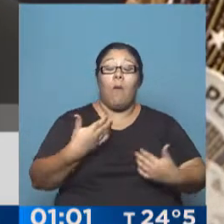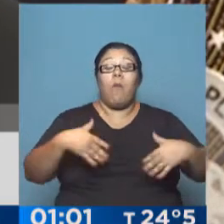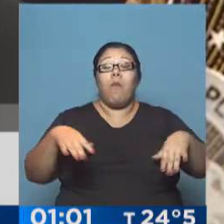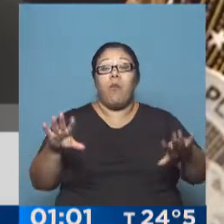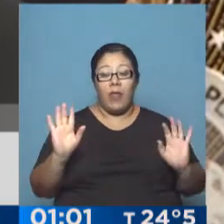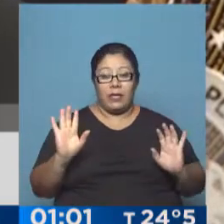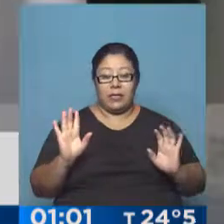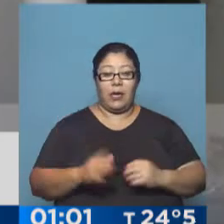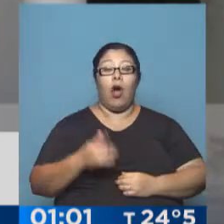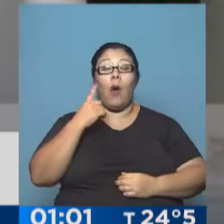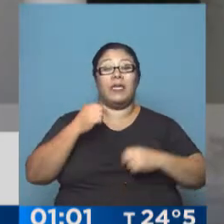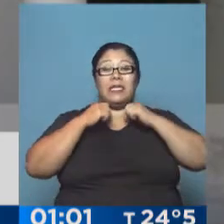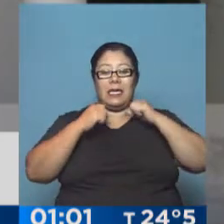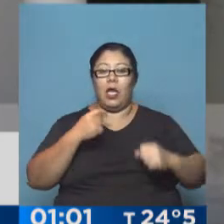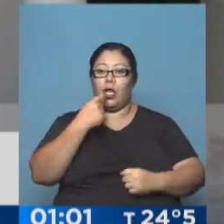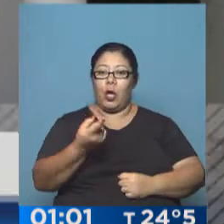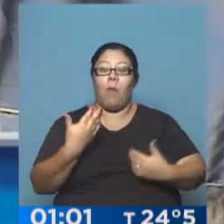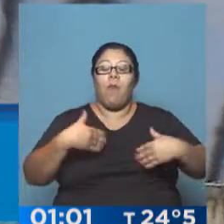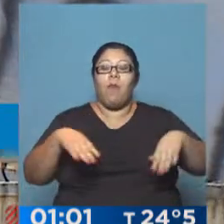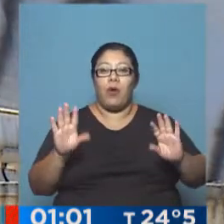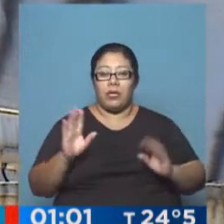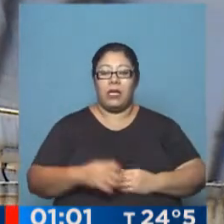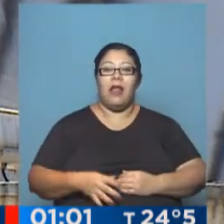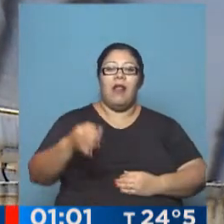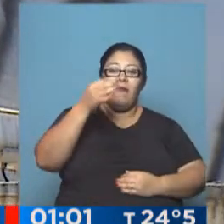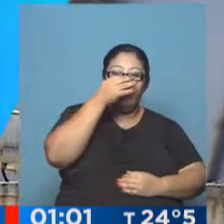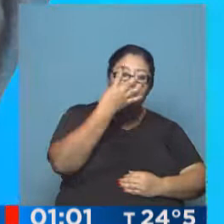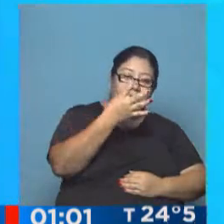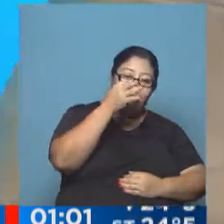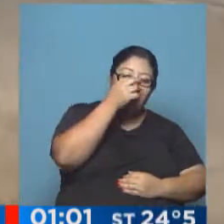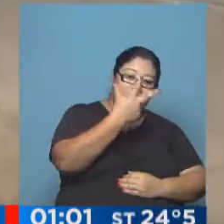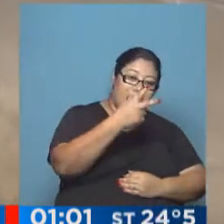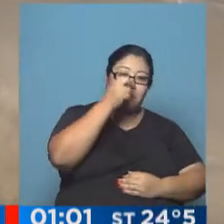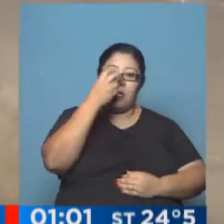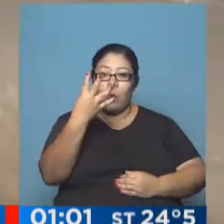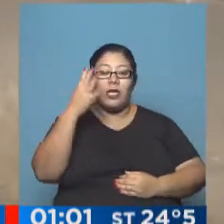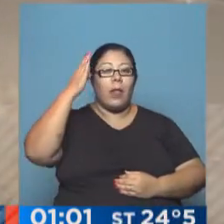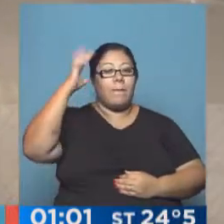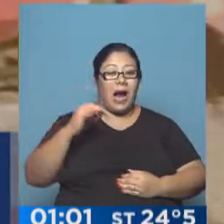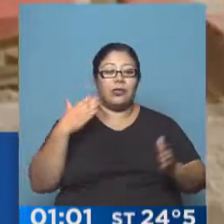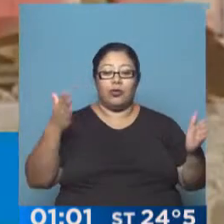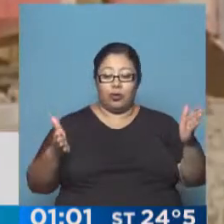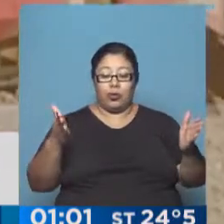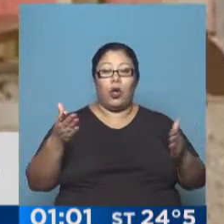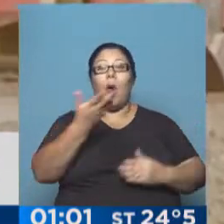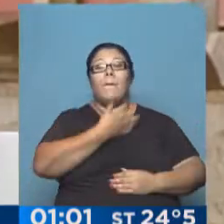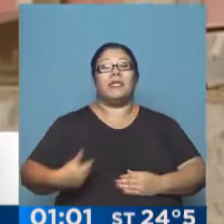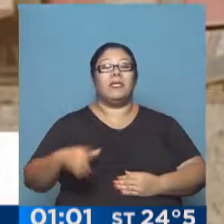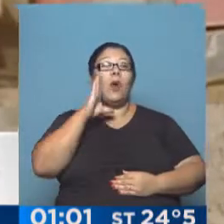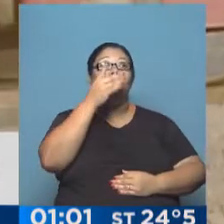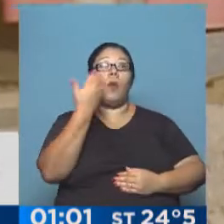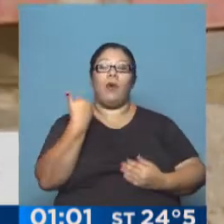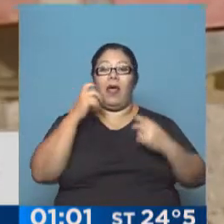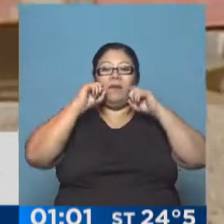al ex centro clandestino de detención entre el 23 y el 24 de marzo. Pericias por contaminación de mineras